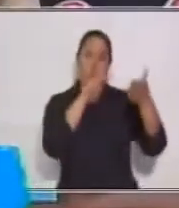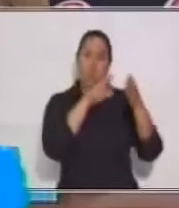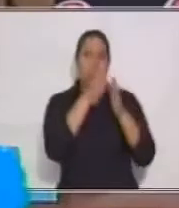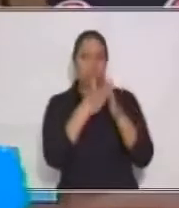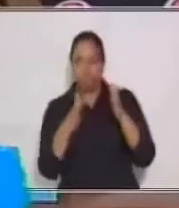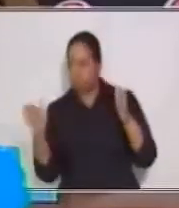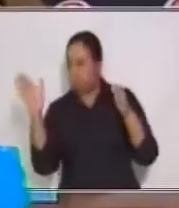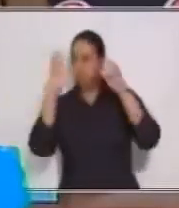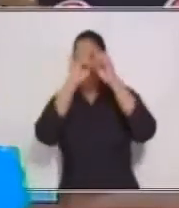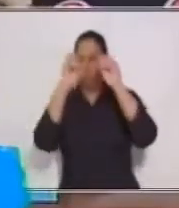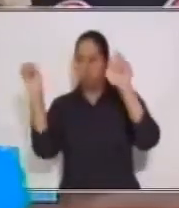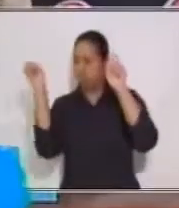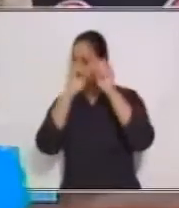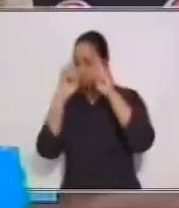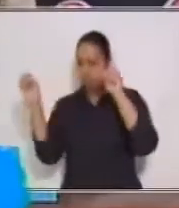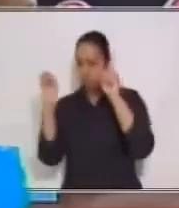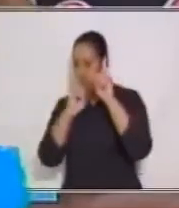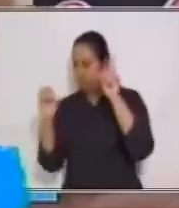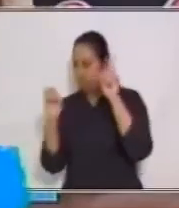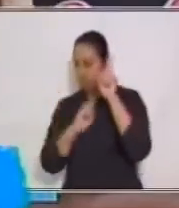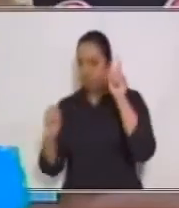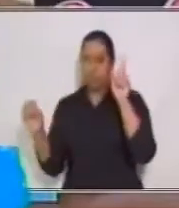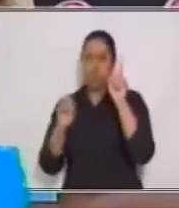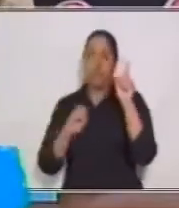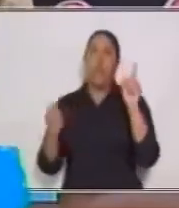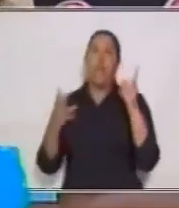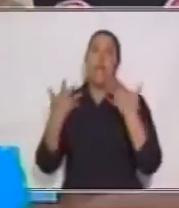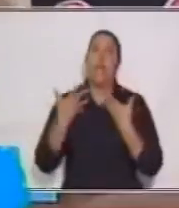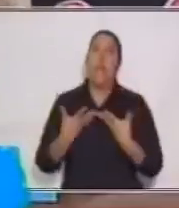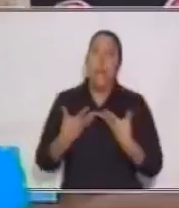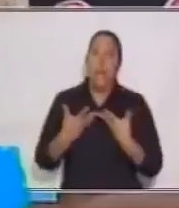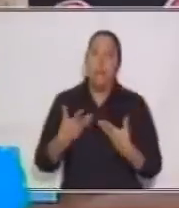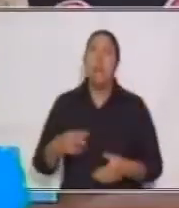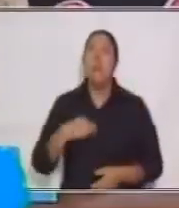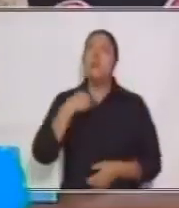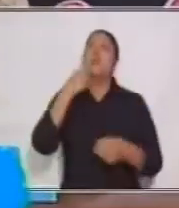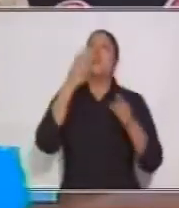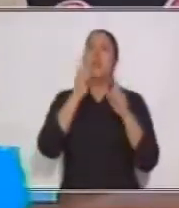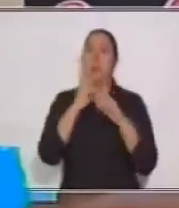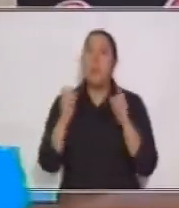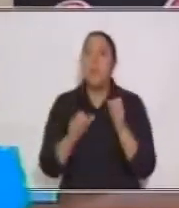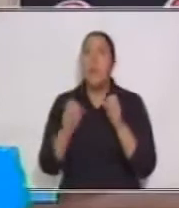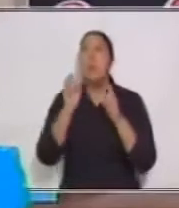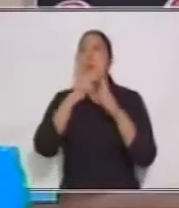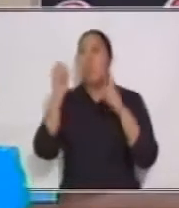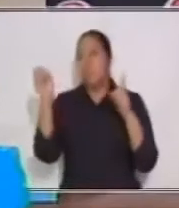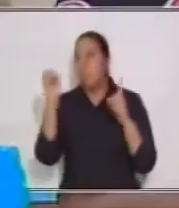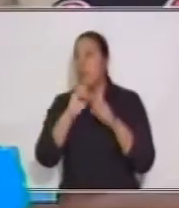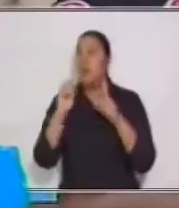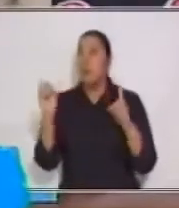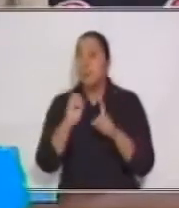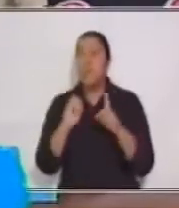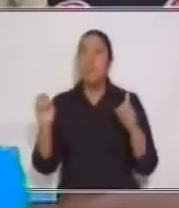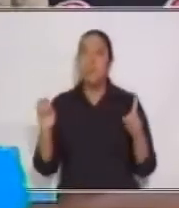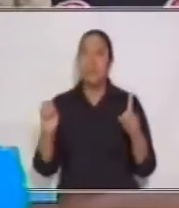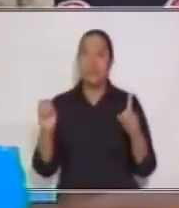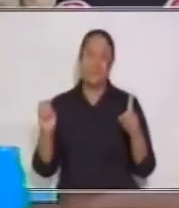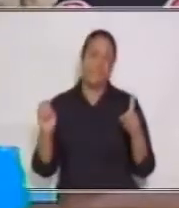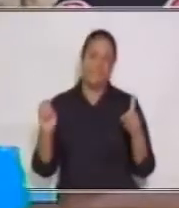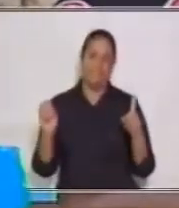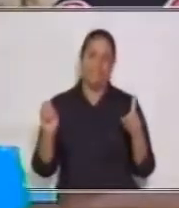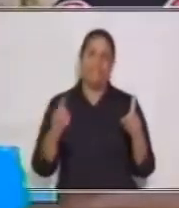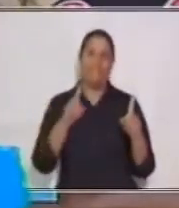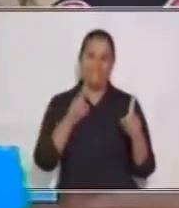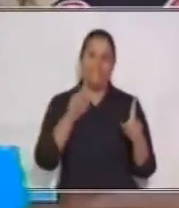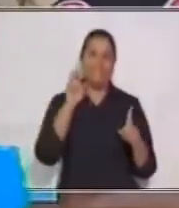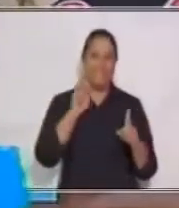la carrera. Y nos cansamos. No podemos hacer una pausa. ¿De acuerdo? Vamos a leer sin hacer